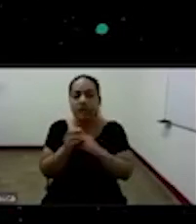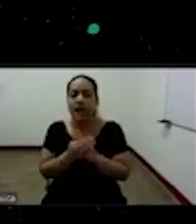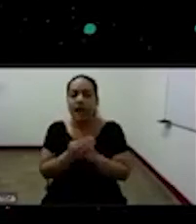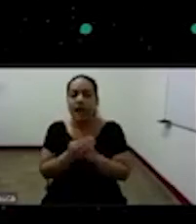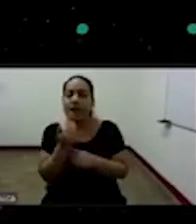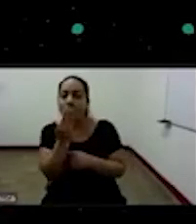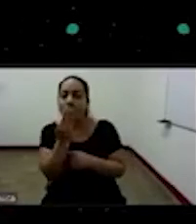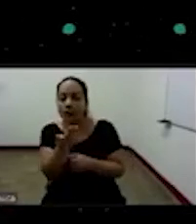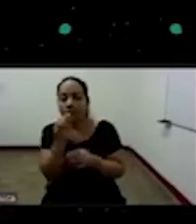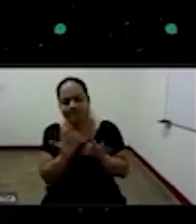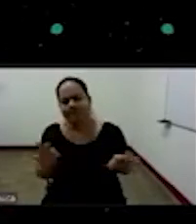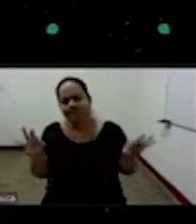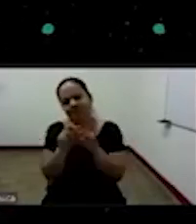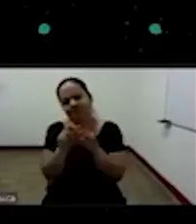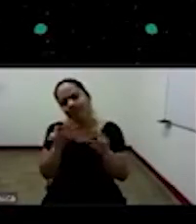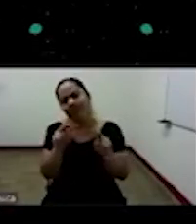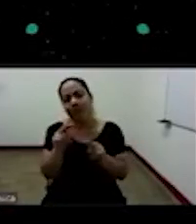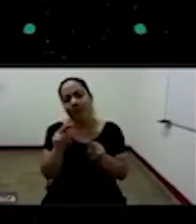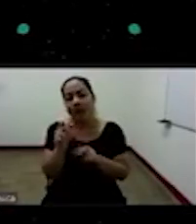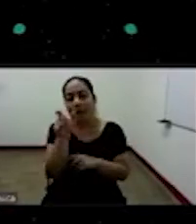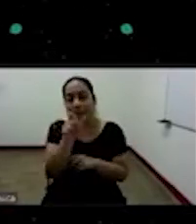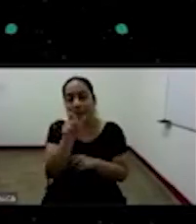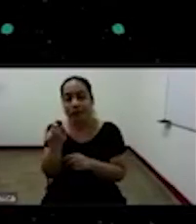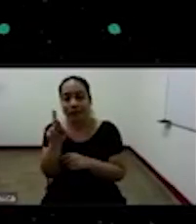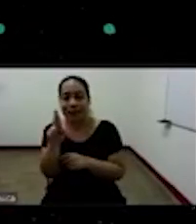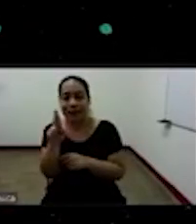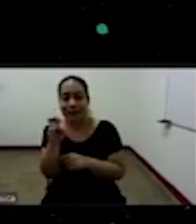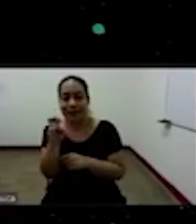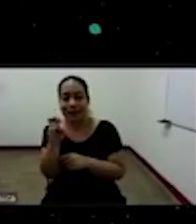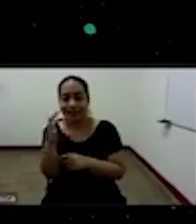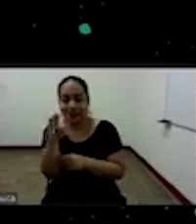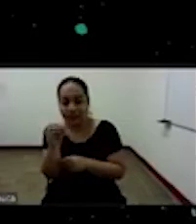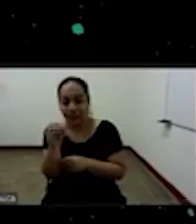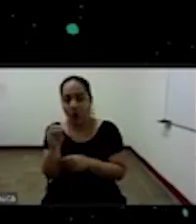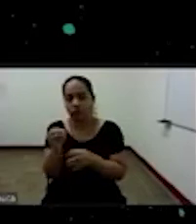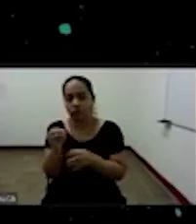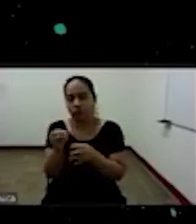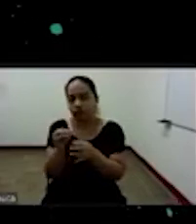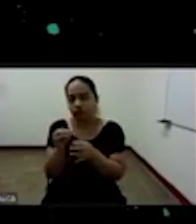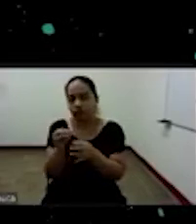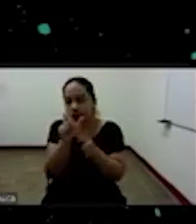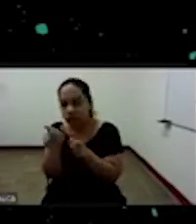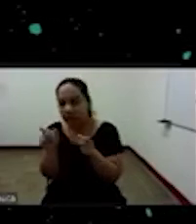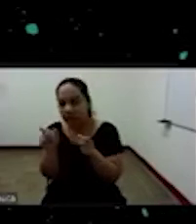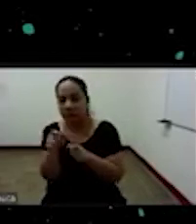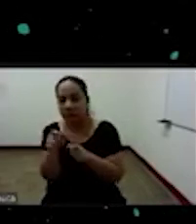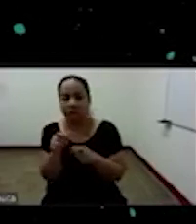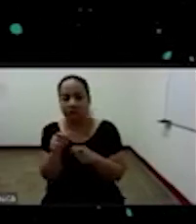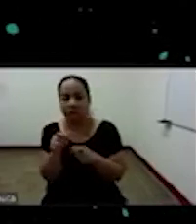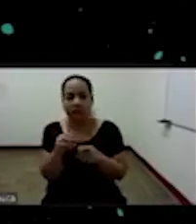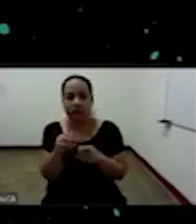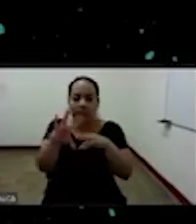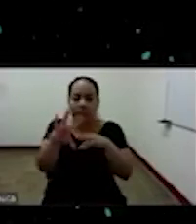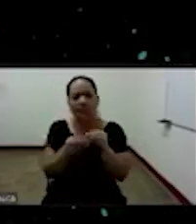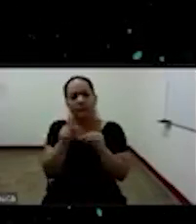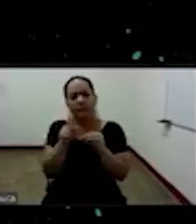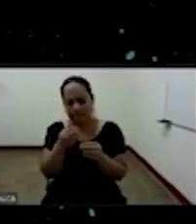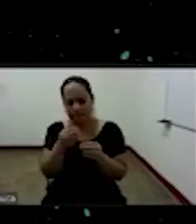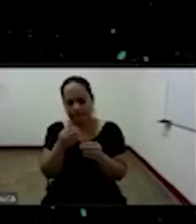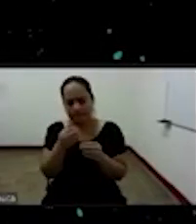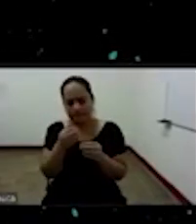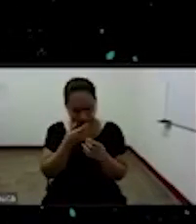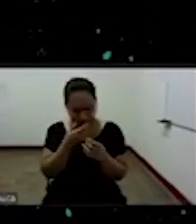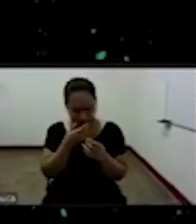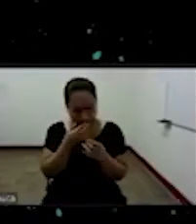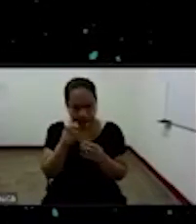importante ver a Restrepo usted puede tener en cuenta a Restrepo a al mismo Zapata